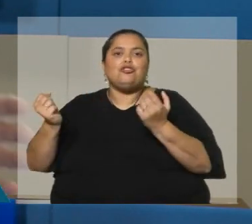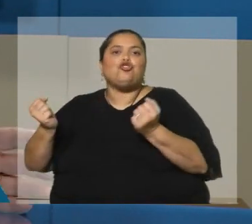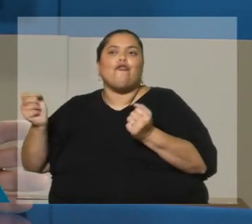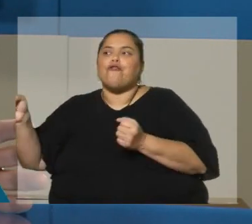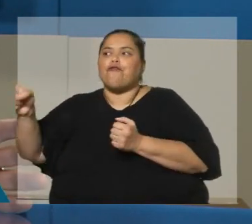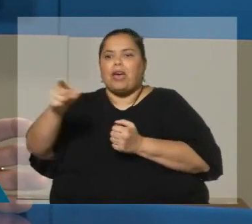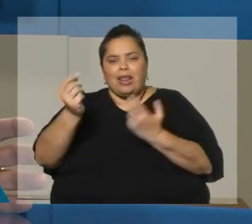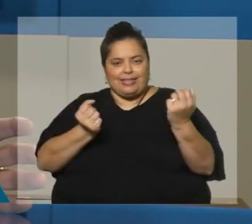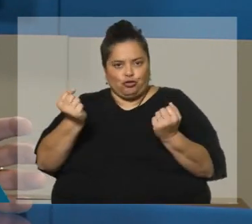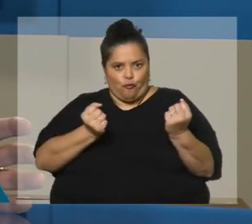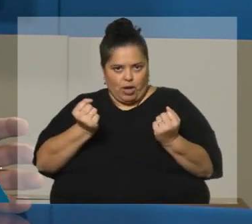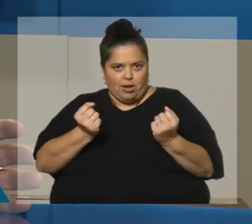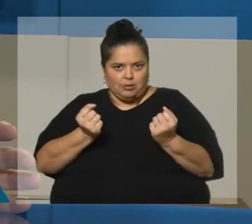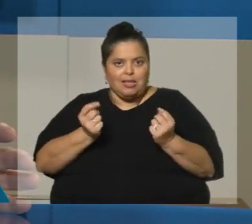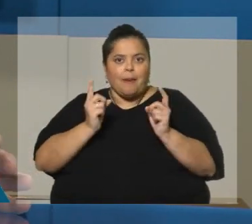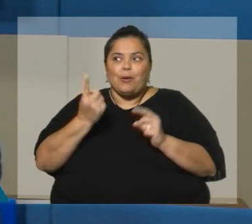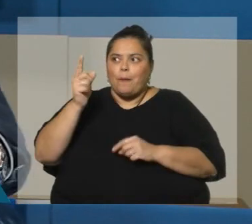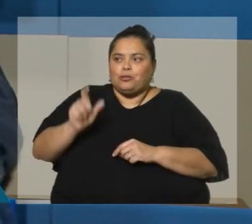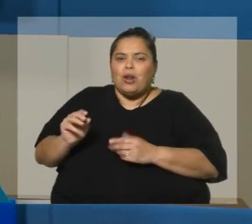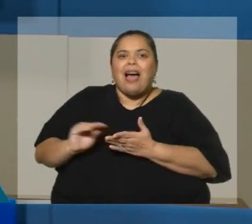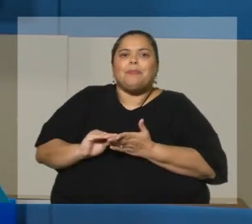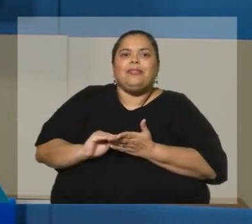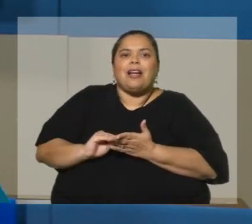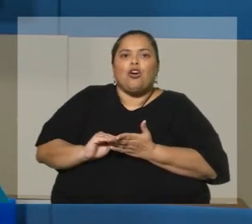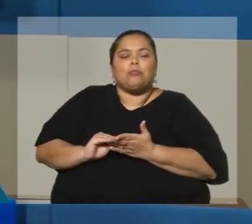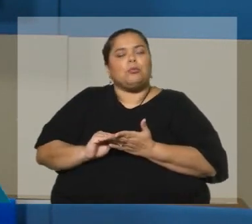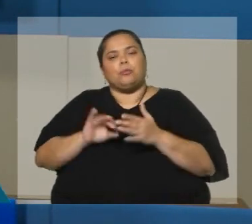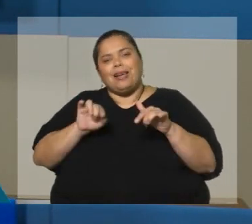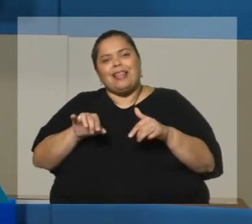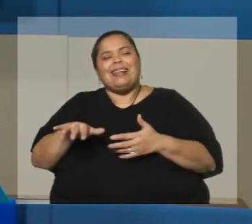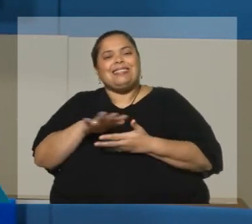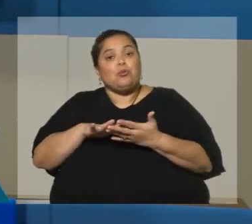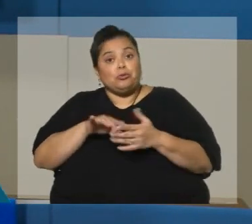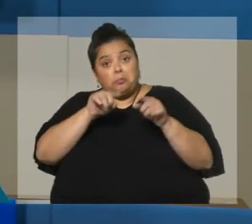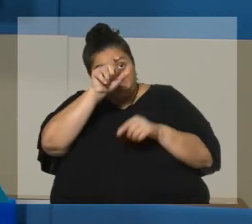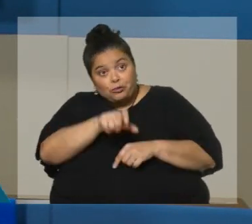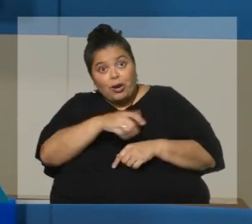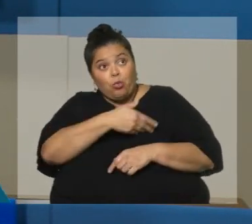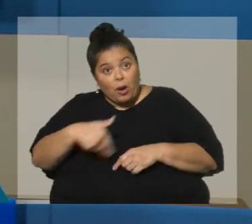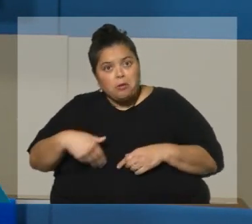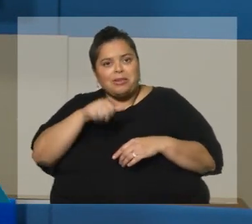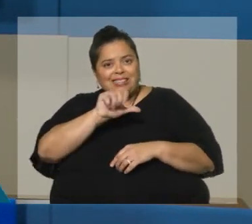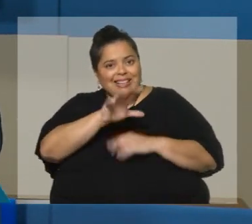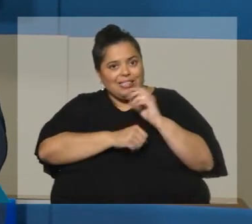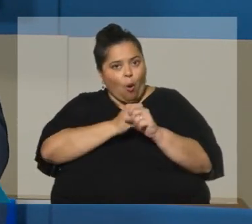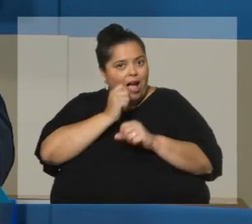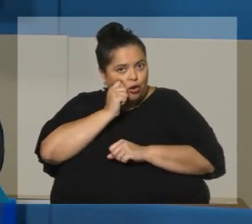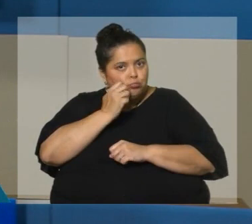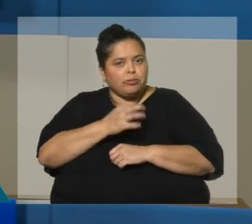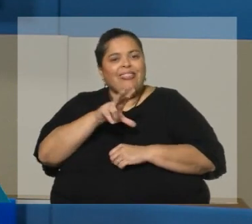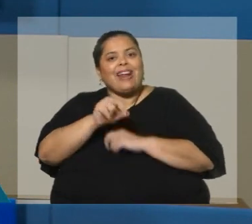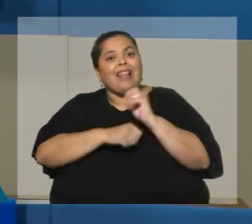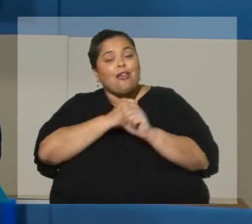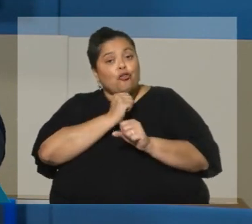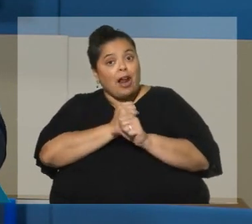y tiene que tener un administrador. En esta situación, si tiene la 65 de edad, 30 de trabajo, emplea choferes,